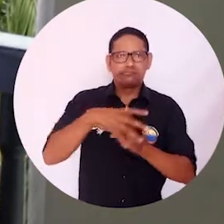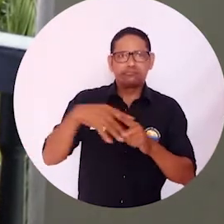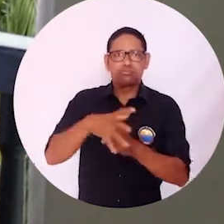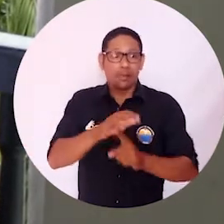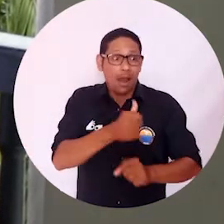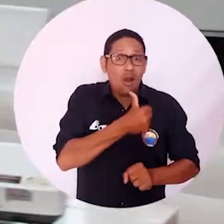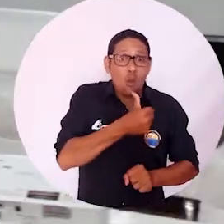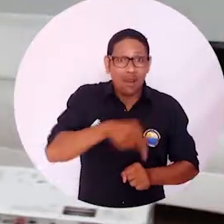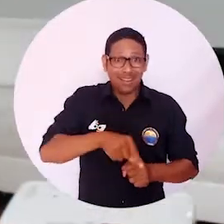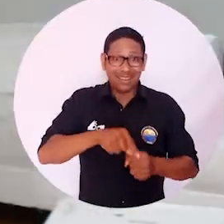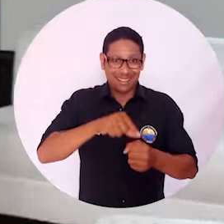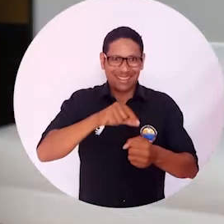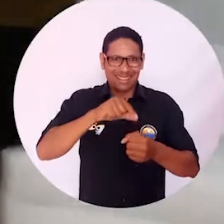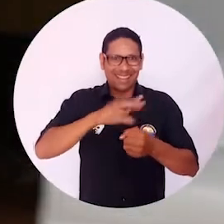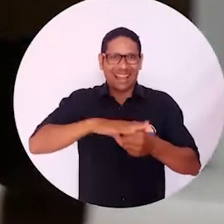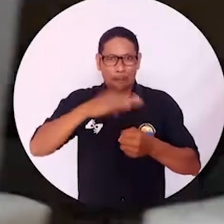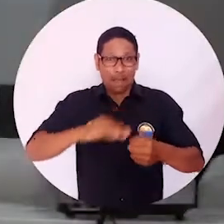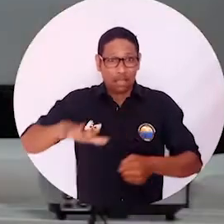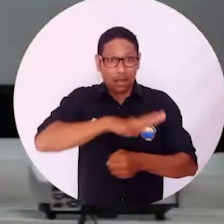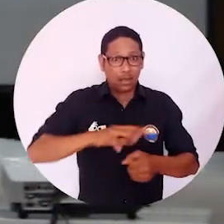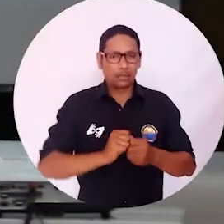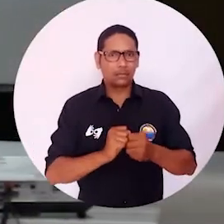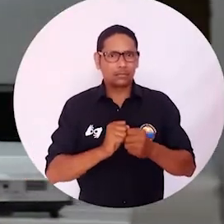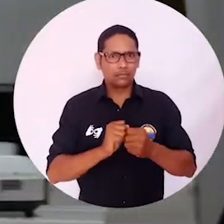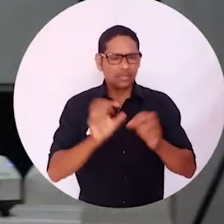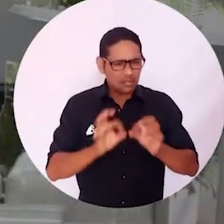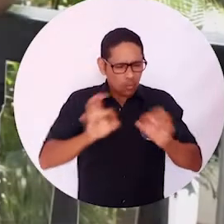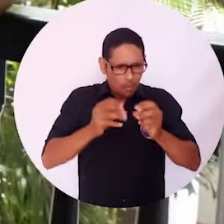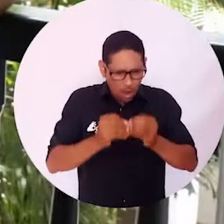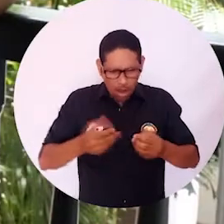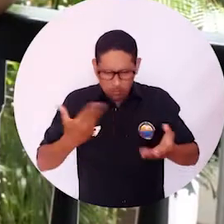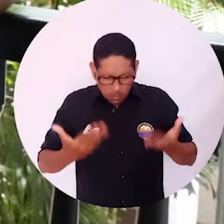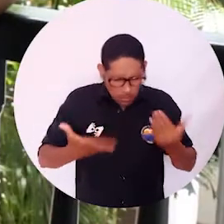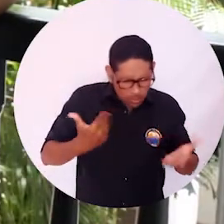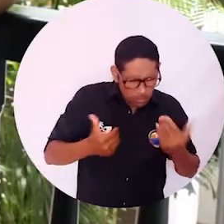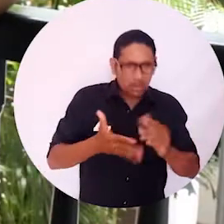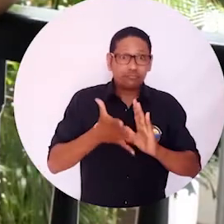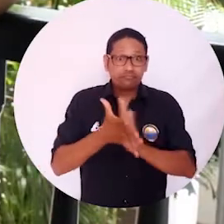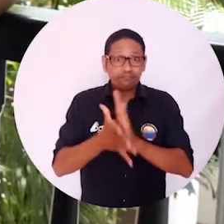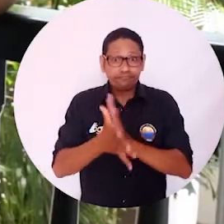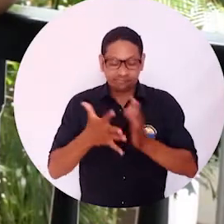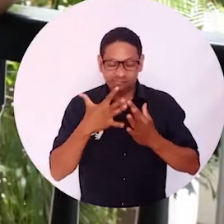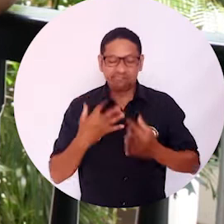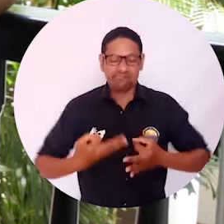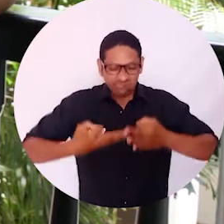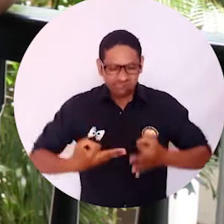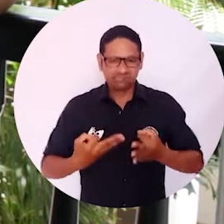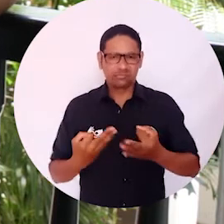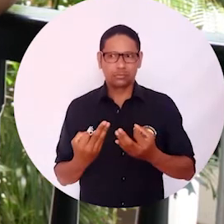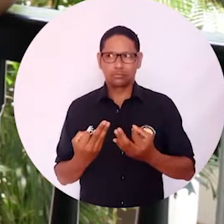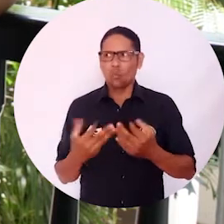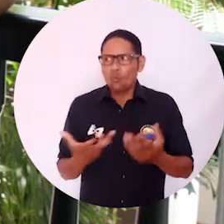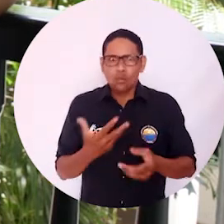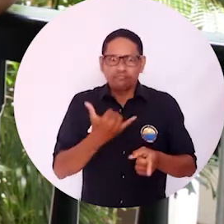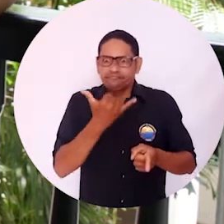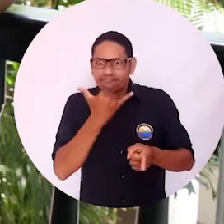acuíferos del departamento del Magdalena. Reconocer esa posibilidad para poder acceder a información de primera mano